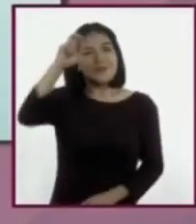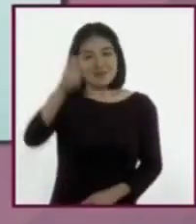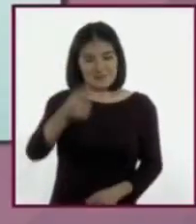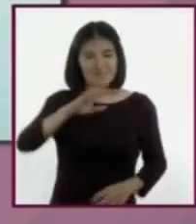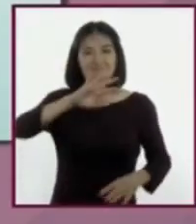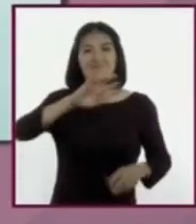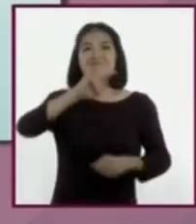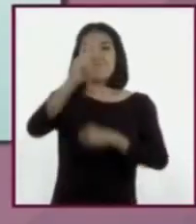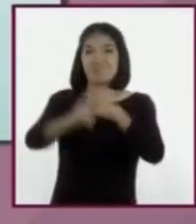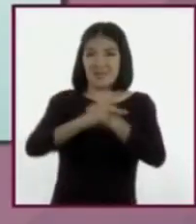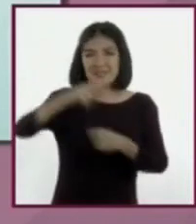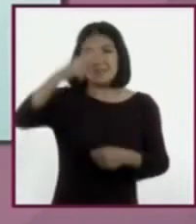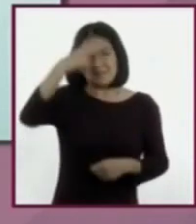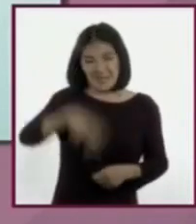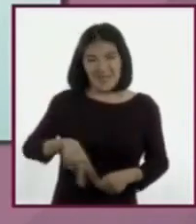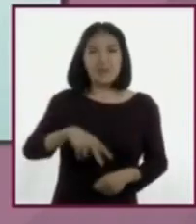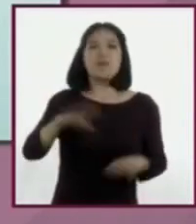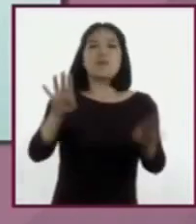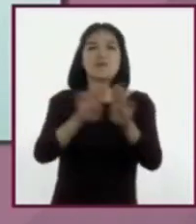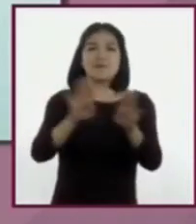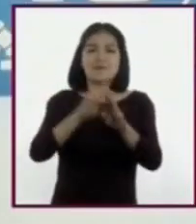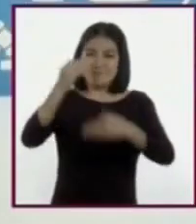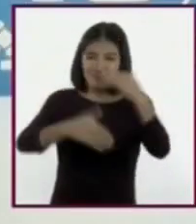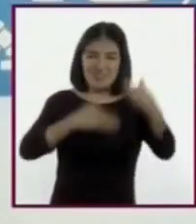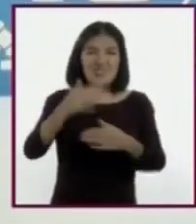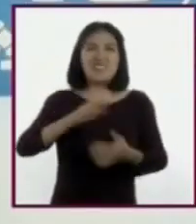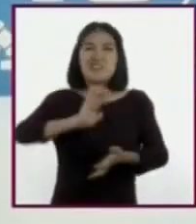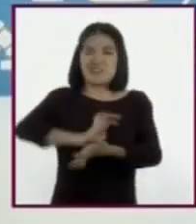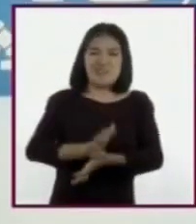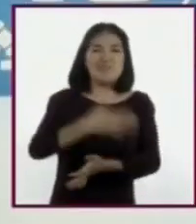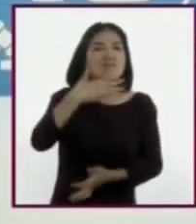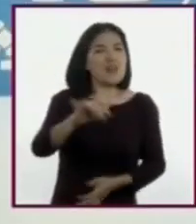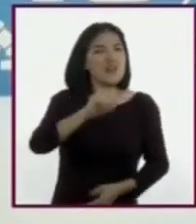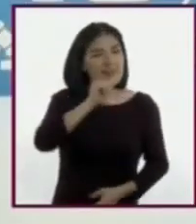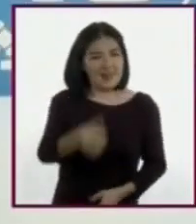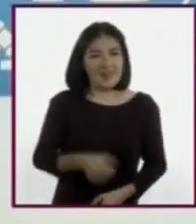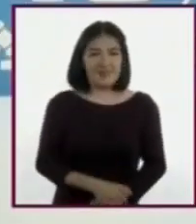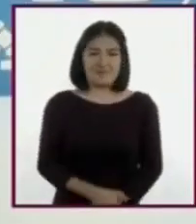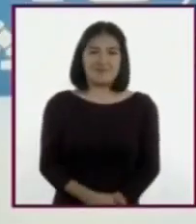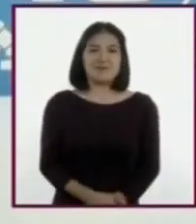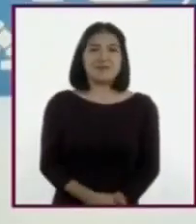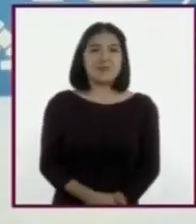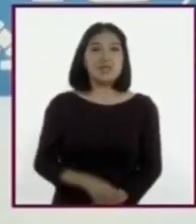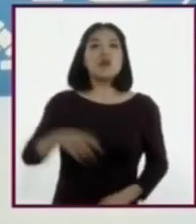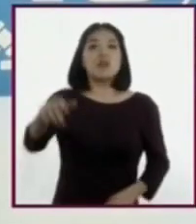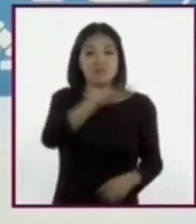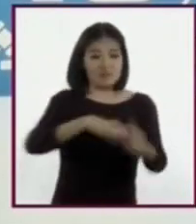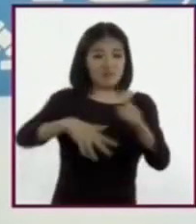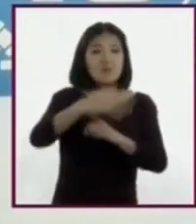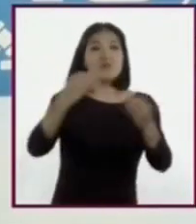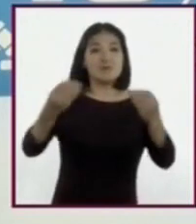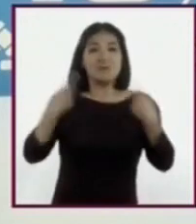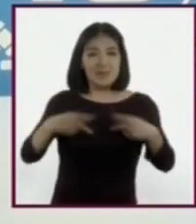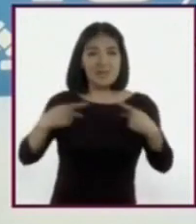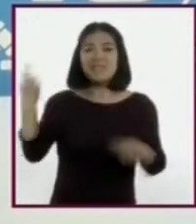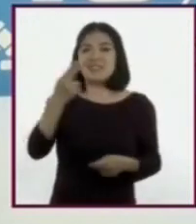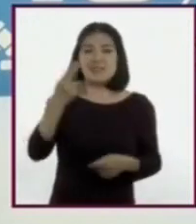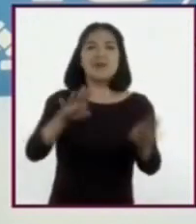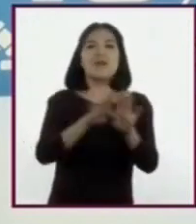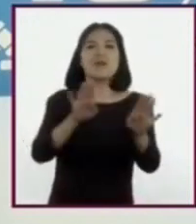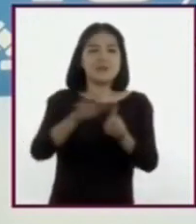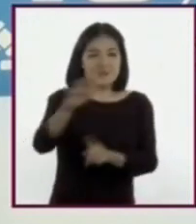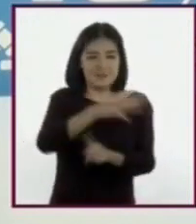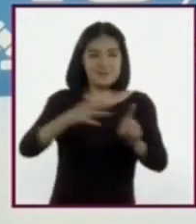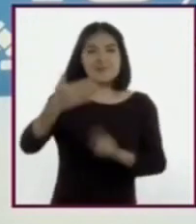y que no haya tanta corrupción. A muchas personas les interesa el bien colectivo, que